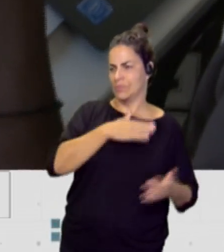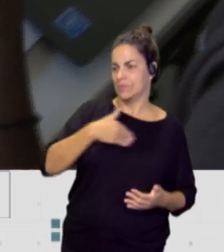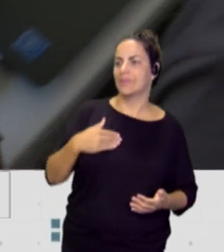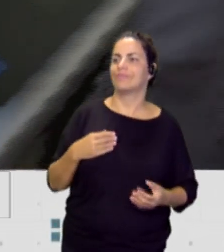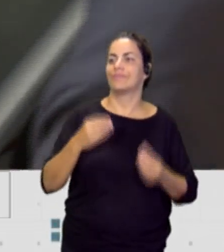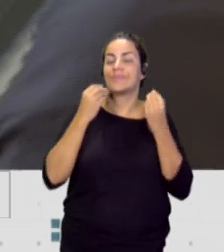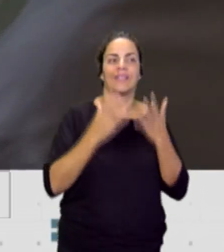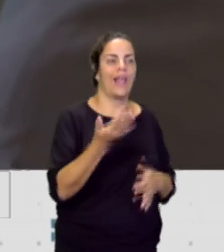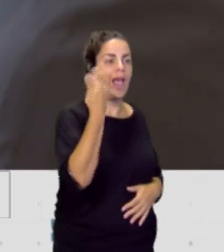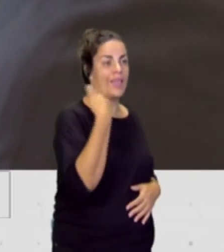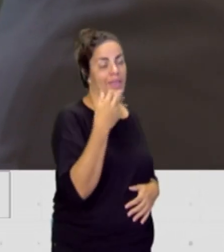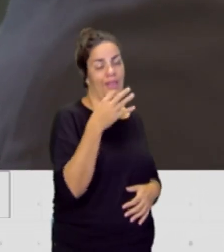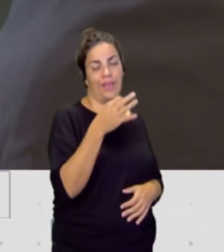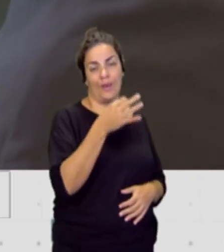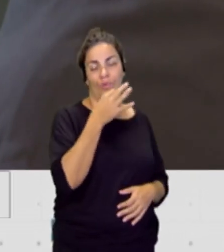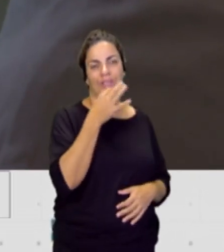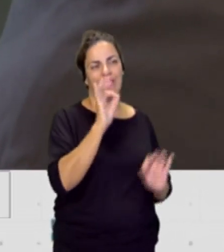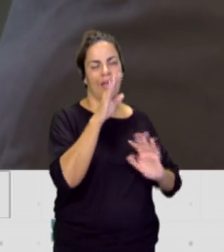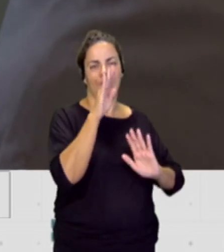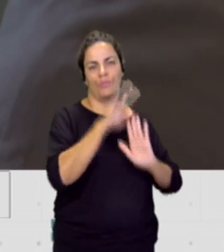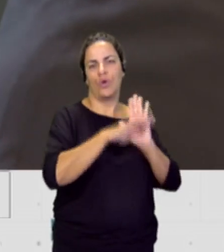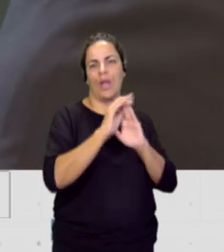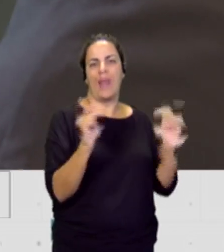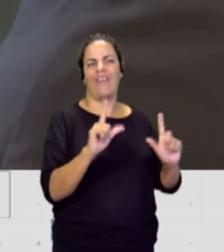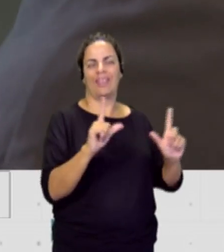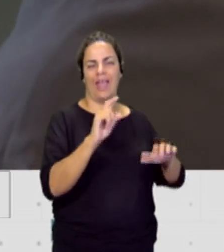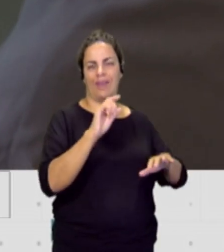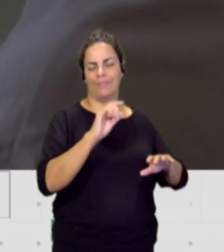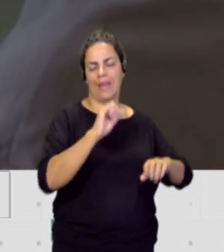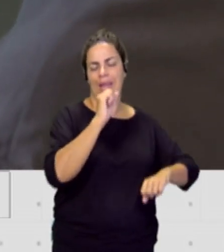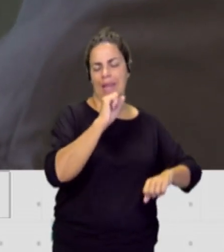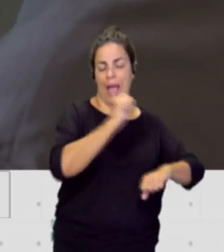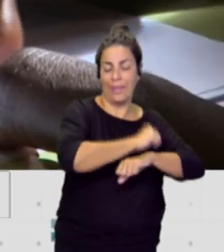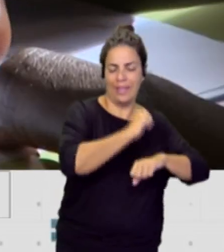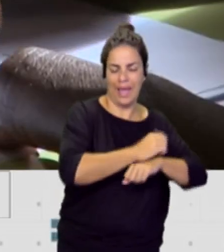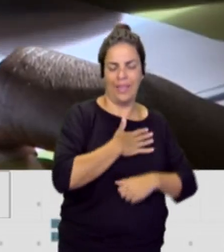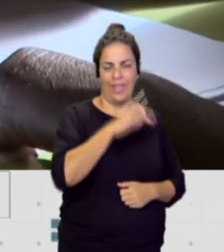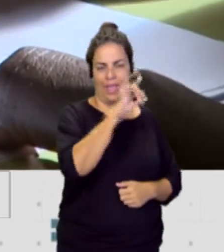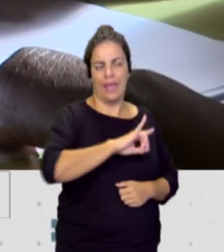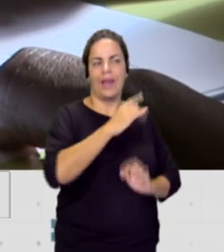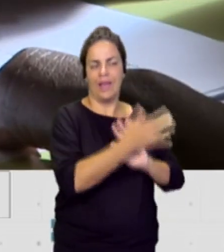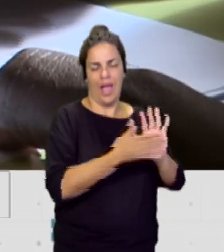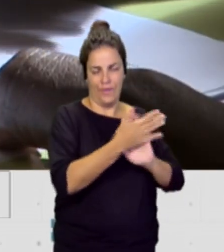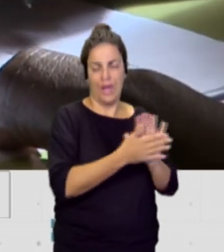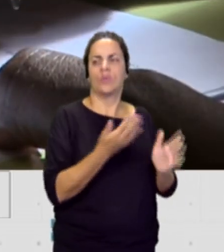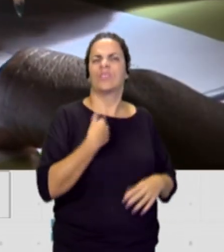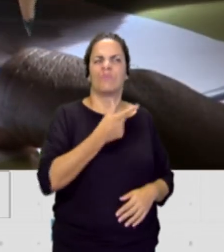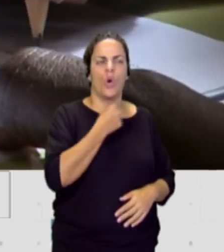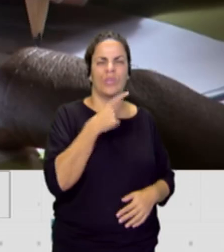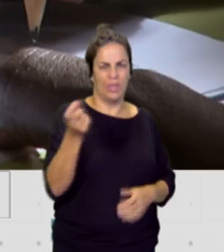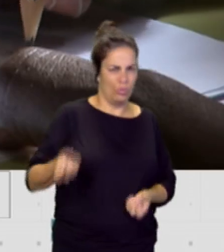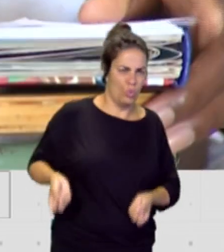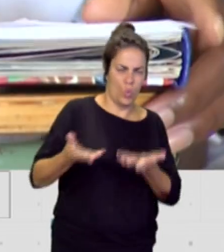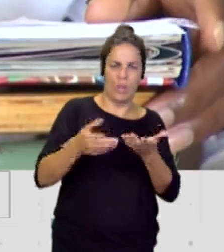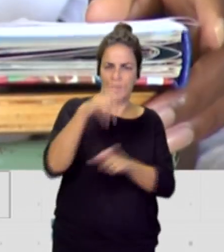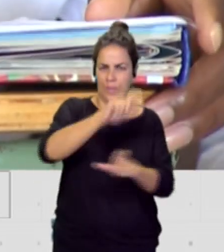tarde en la ventana de Canarias explicándonos el caso. Me gustaría que repitieras a la audiencia de Televisión Canaria